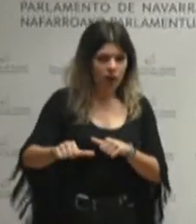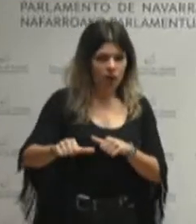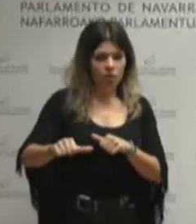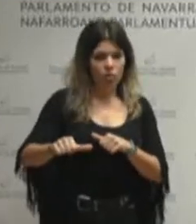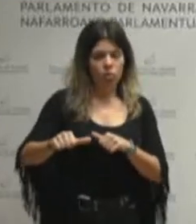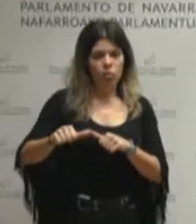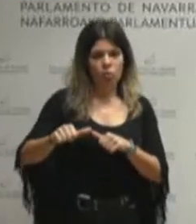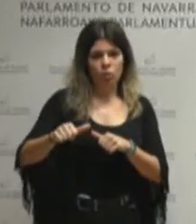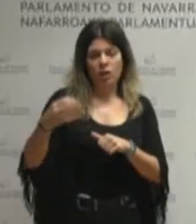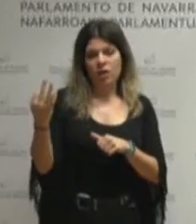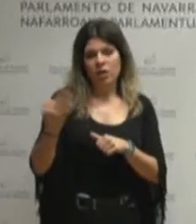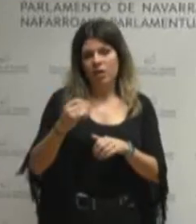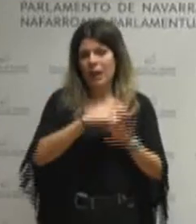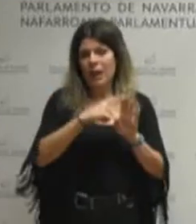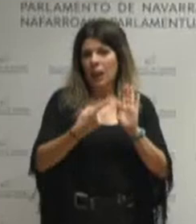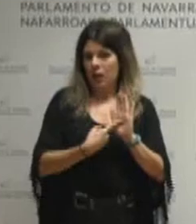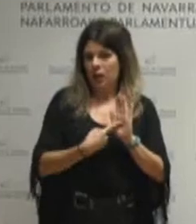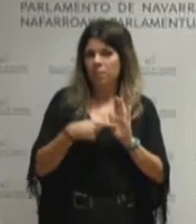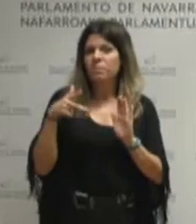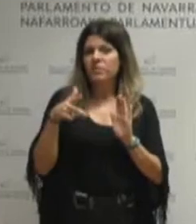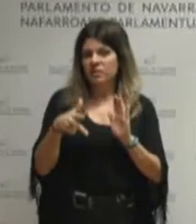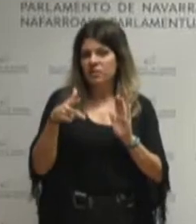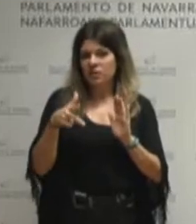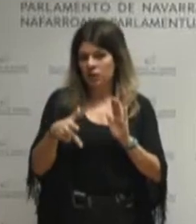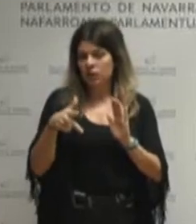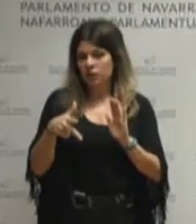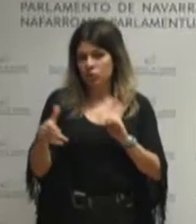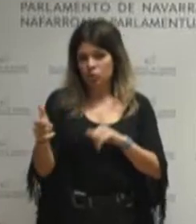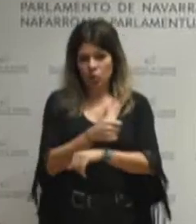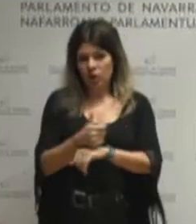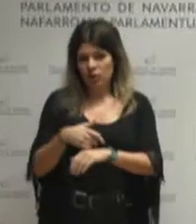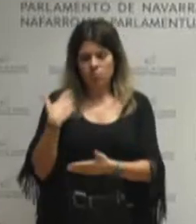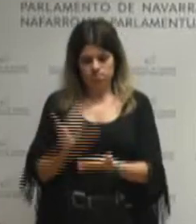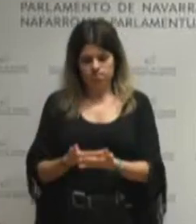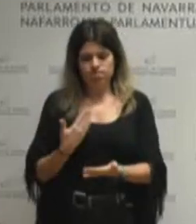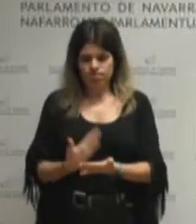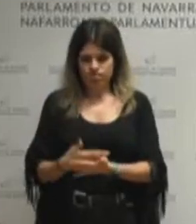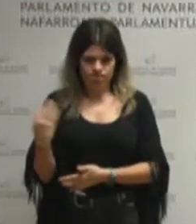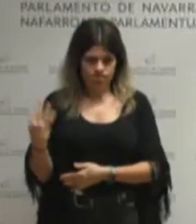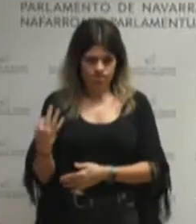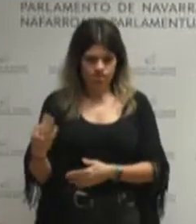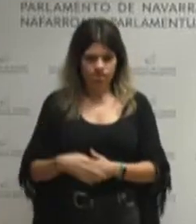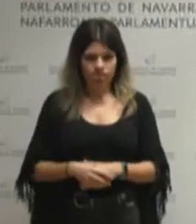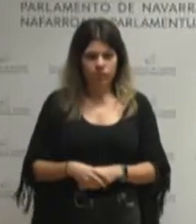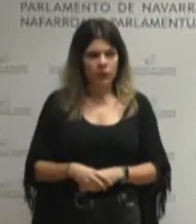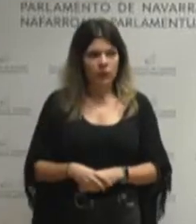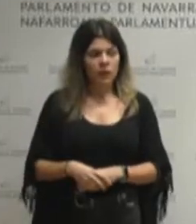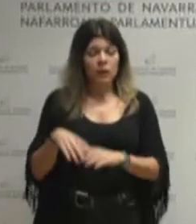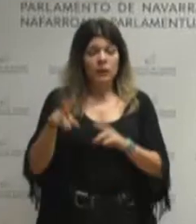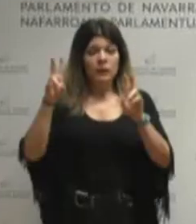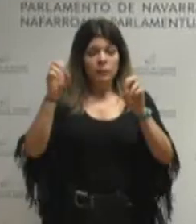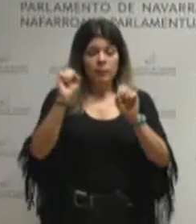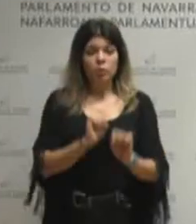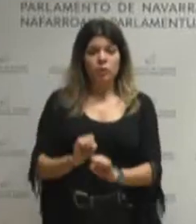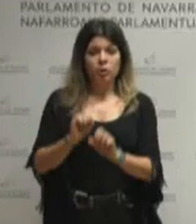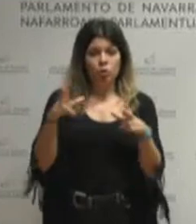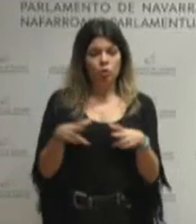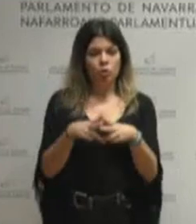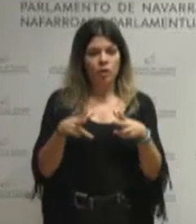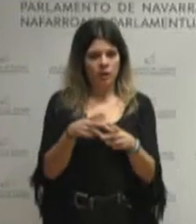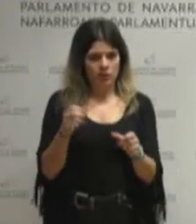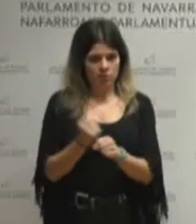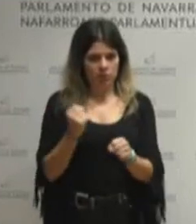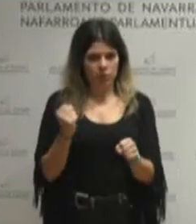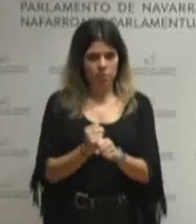legislación garantista de los derechos del conjunto de la ciudadanía en materia de protección social y empleo ¿cómo estamos?